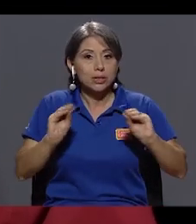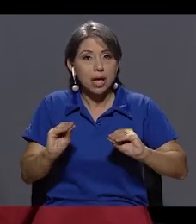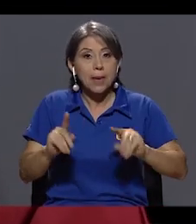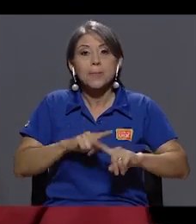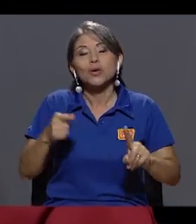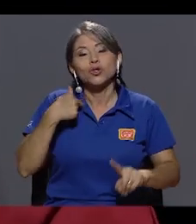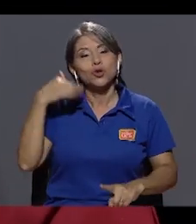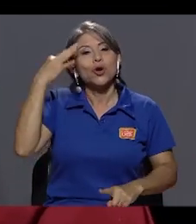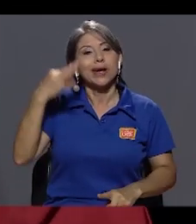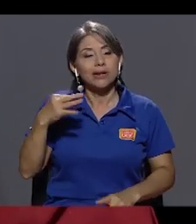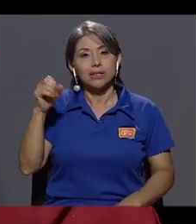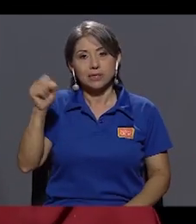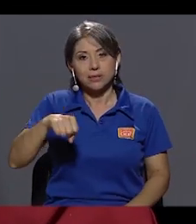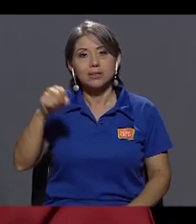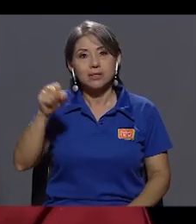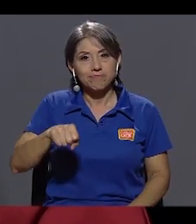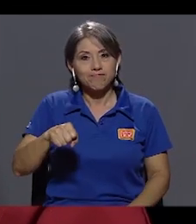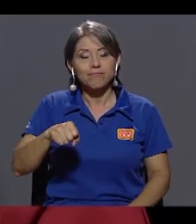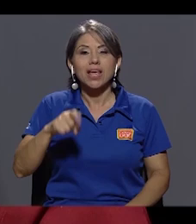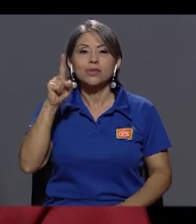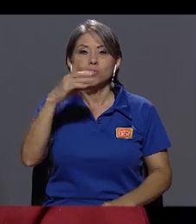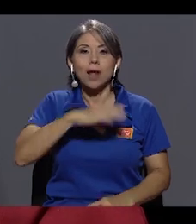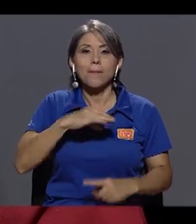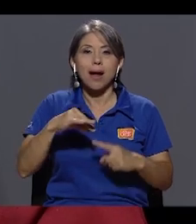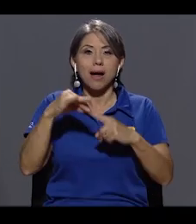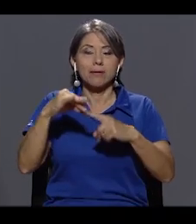Pero yo creo que sí es una particularidad.